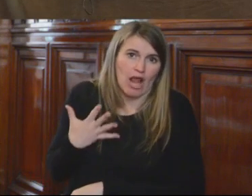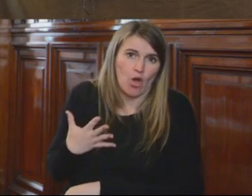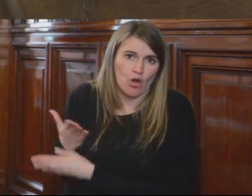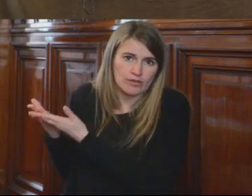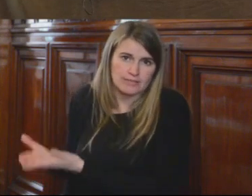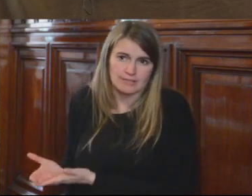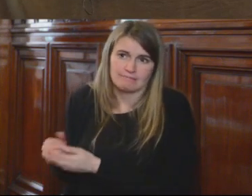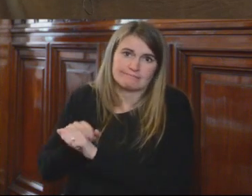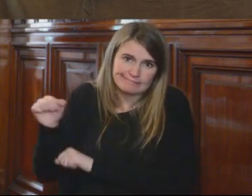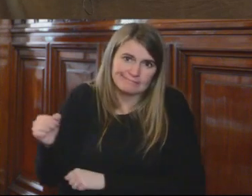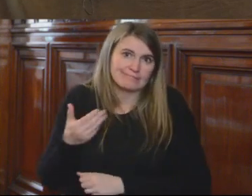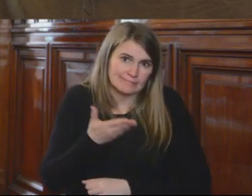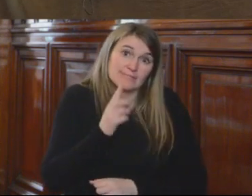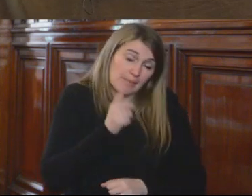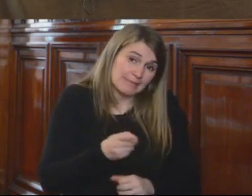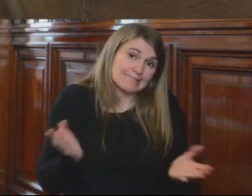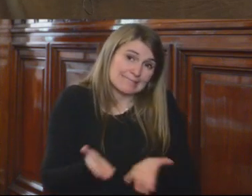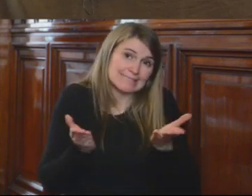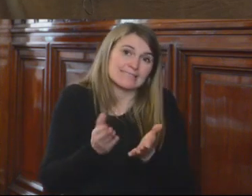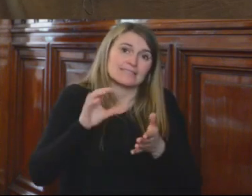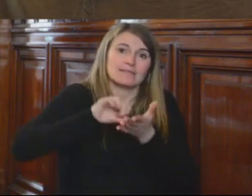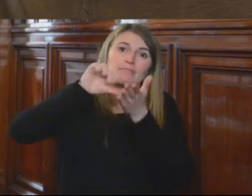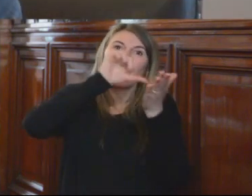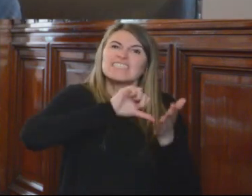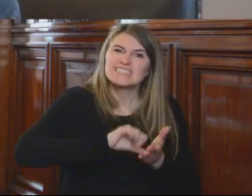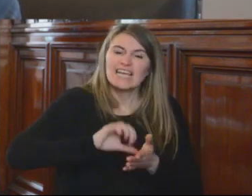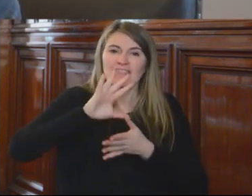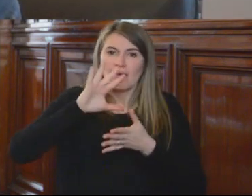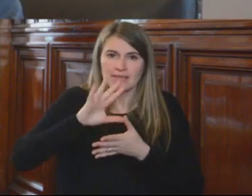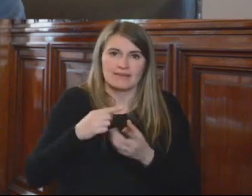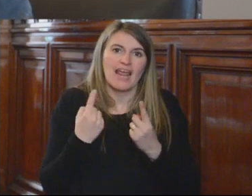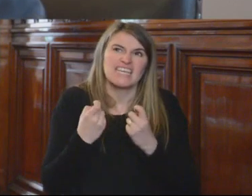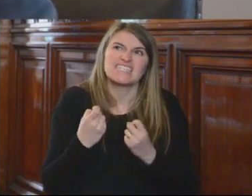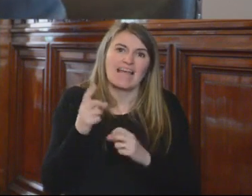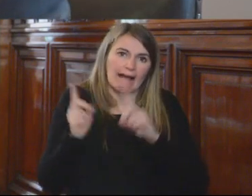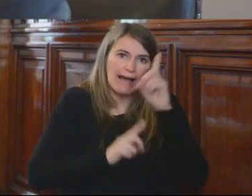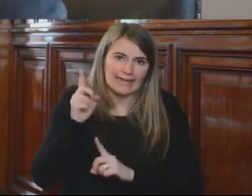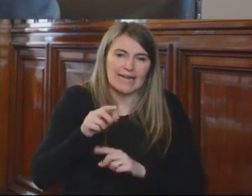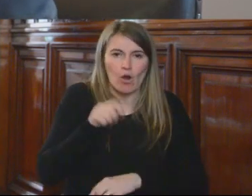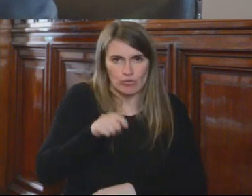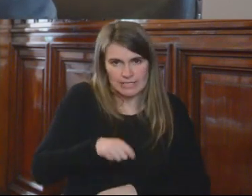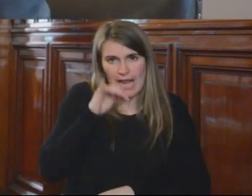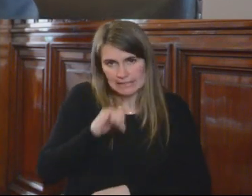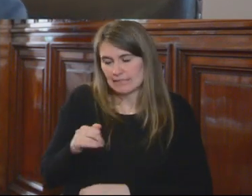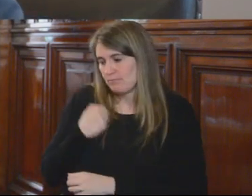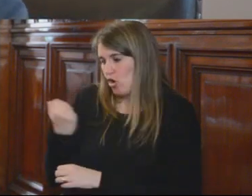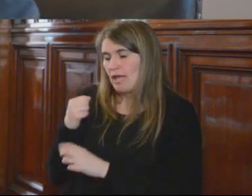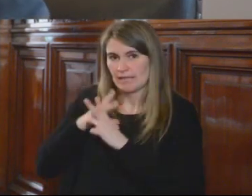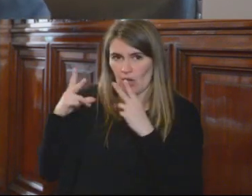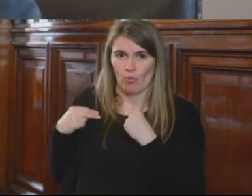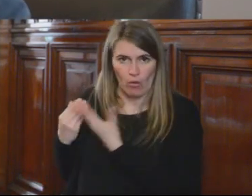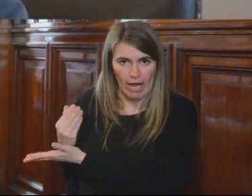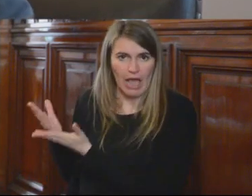Comisión Interamericana, a través de su informe, el establecimiento de una carrera judicial, claro está. Pero que también la